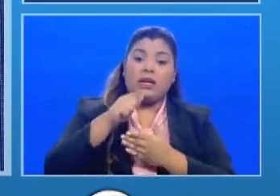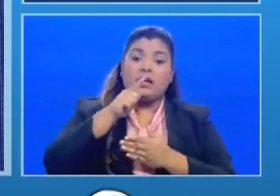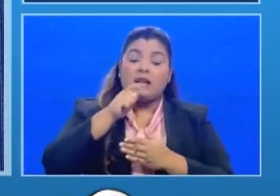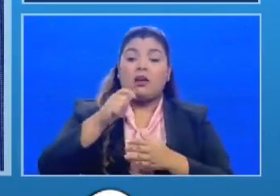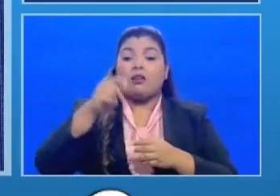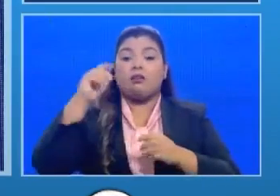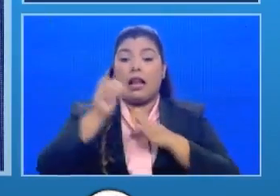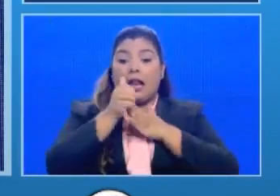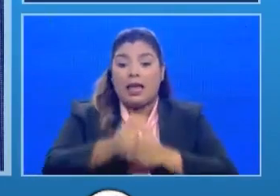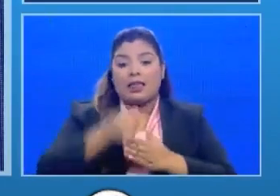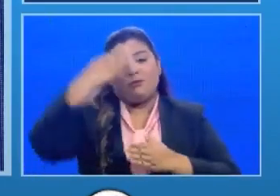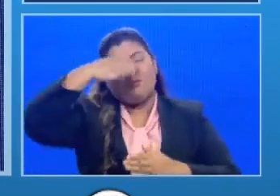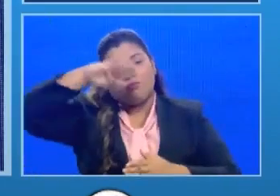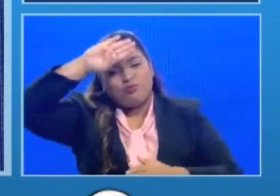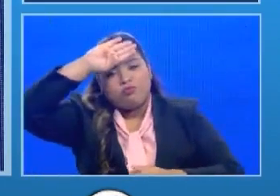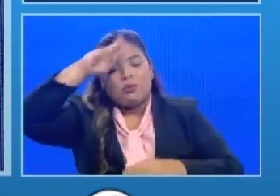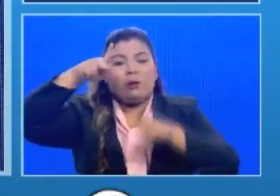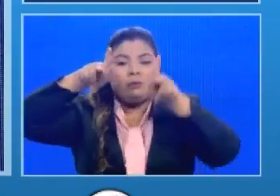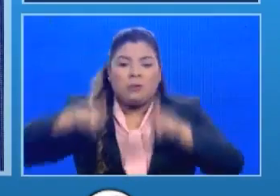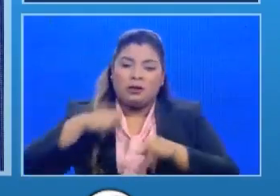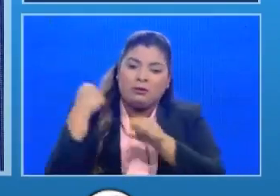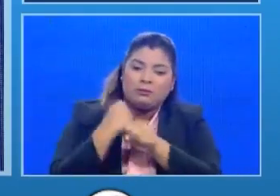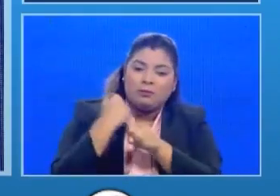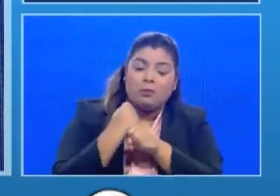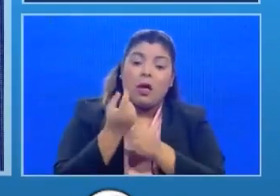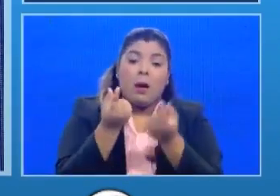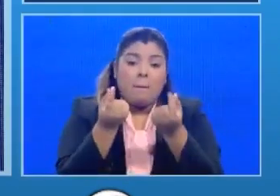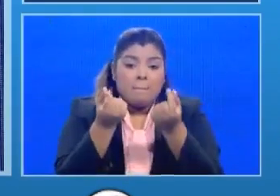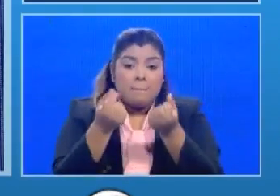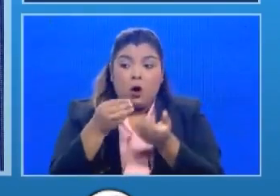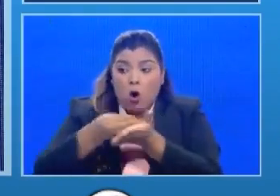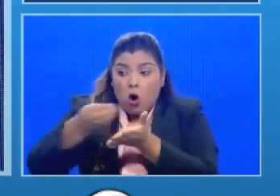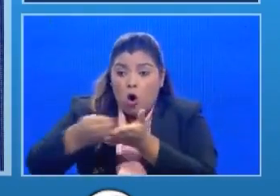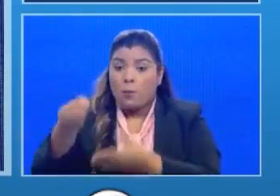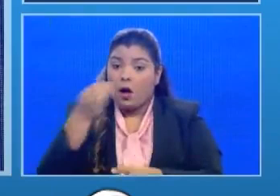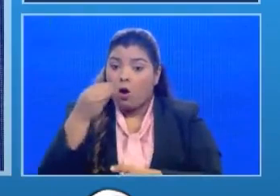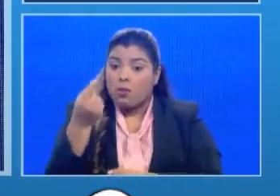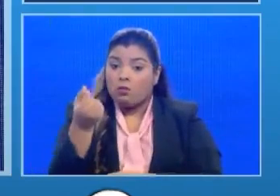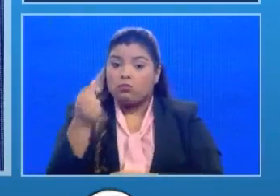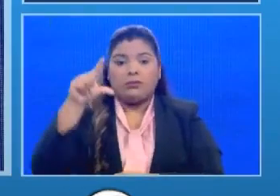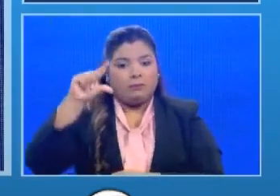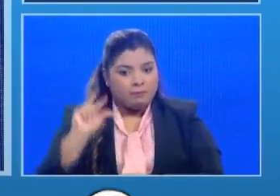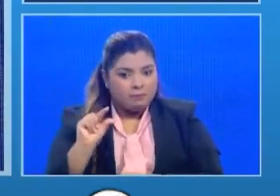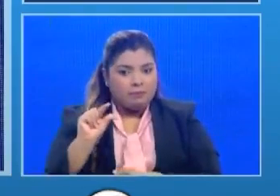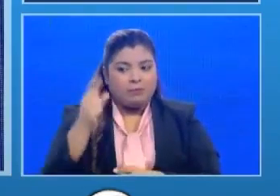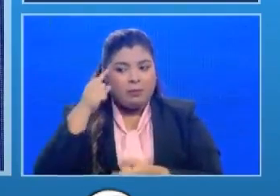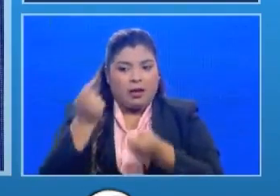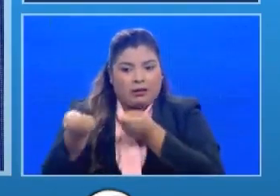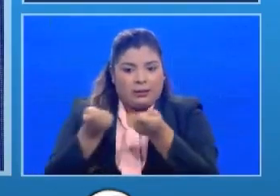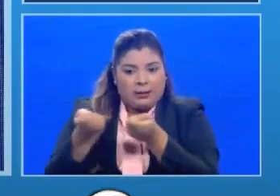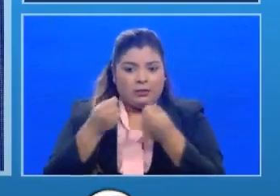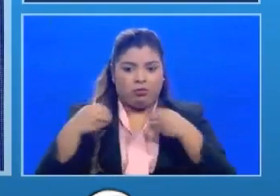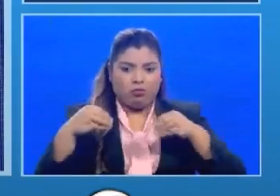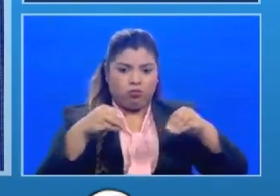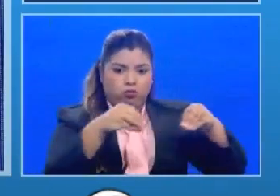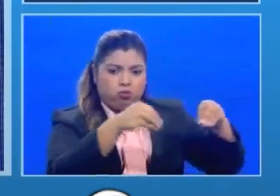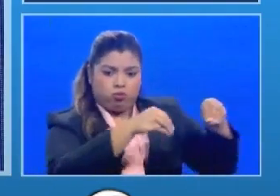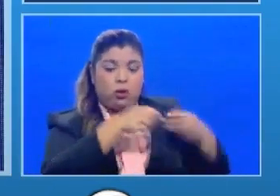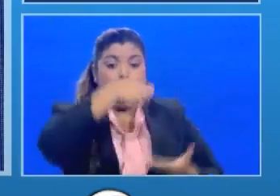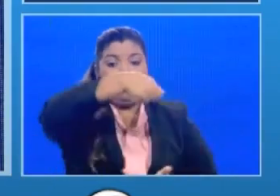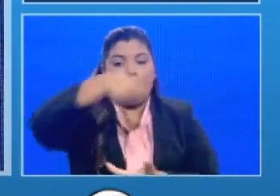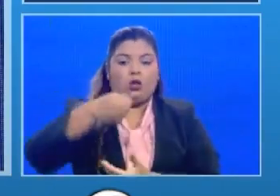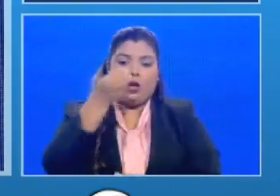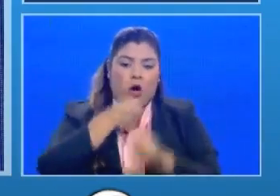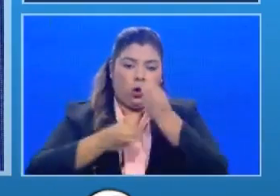productores hemos podido conseguir precios que en muchas ocasiones están cerca del costo de la